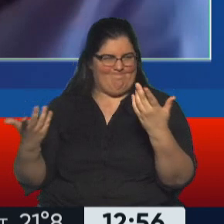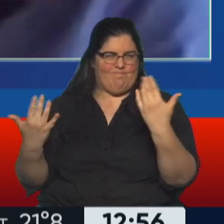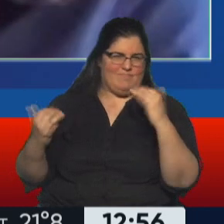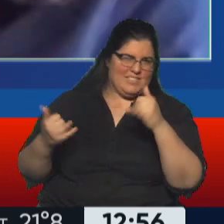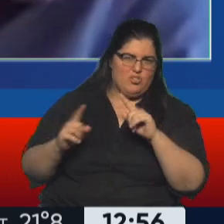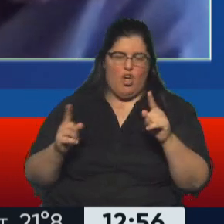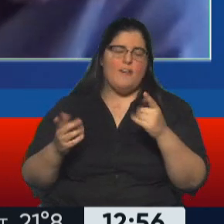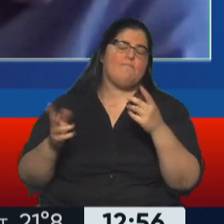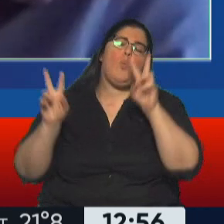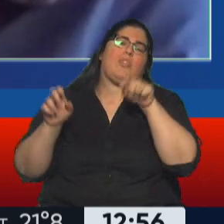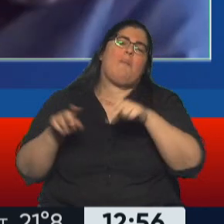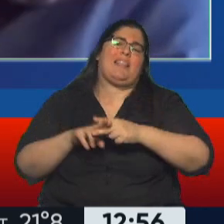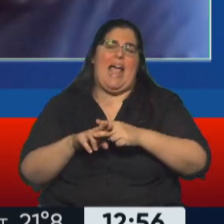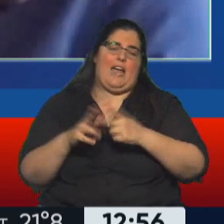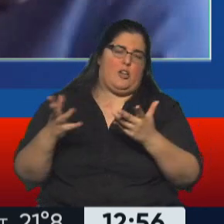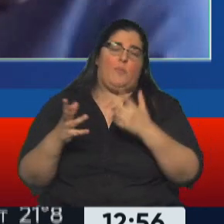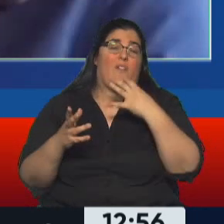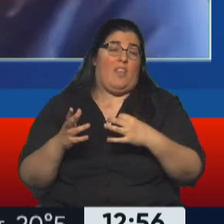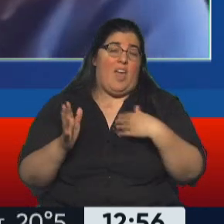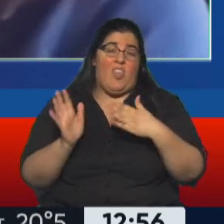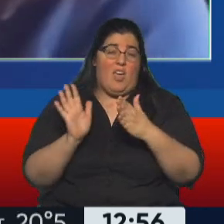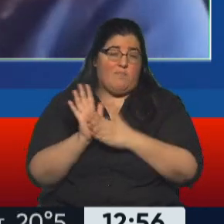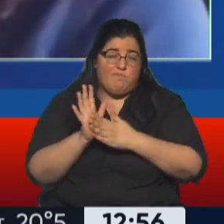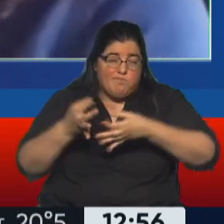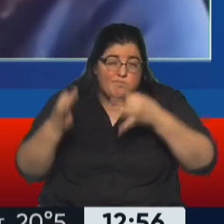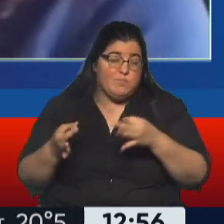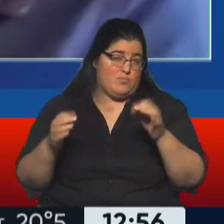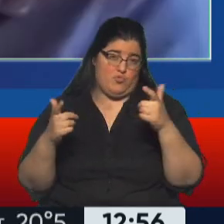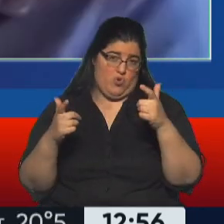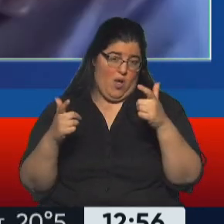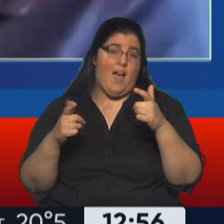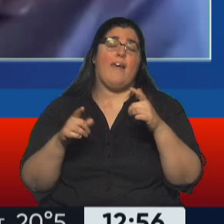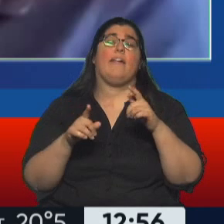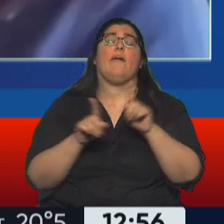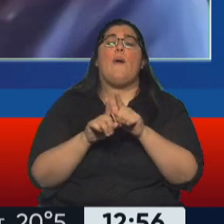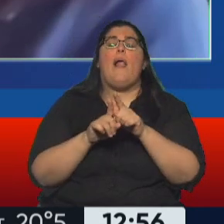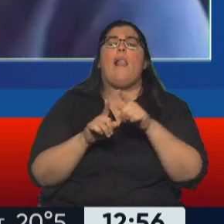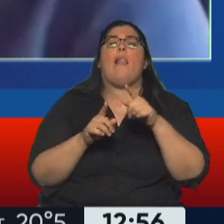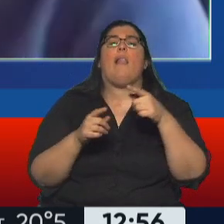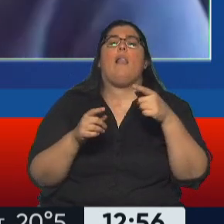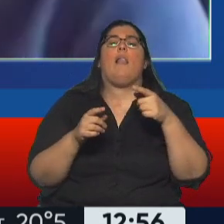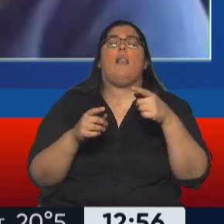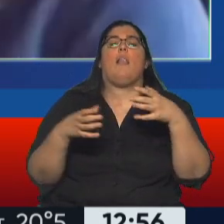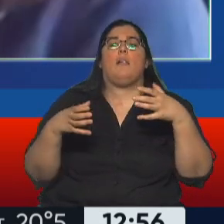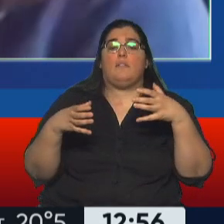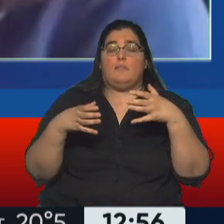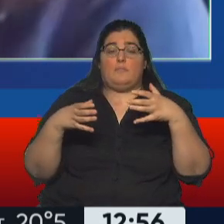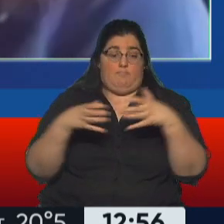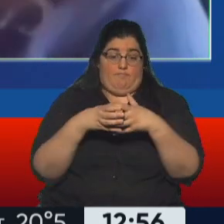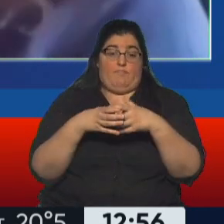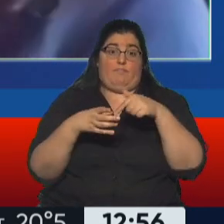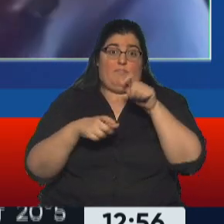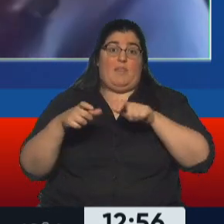creo que no está nada garantizado y que la cohesión de la oposición del oficialismo en el Senado